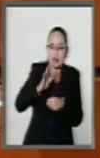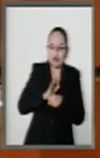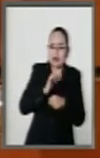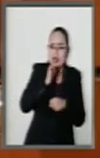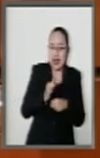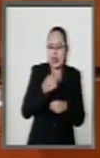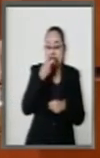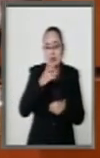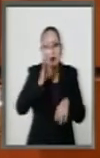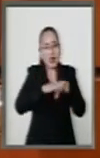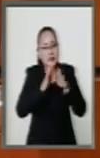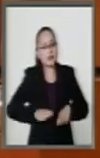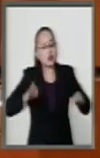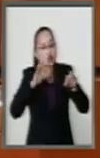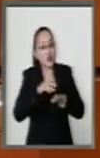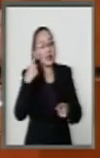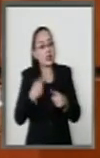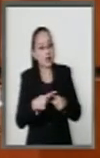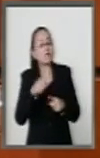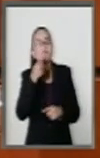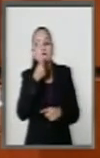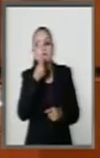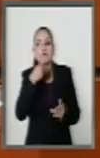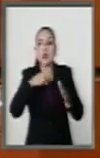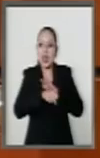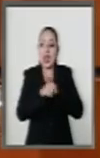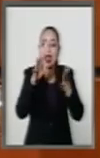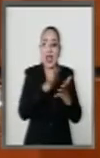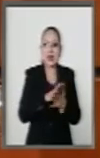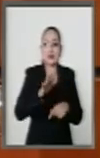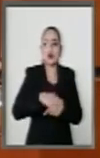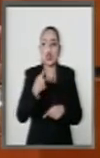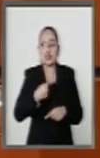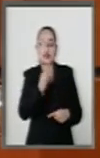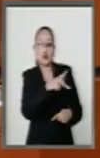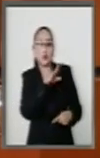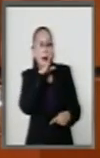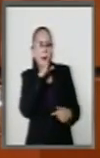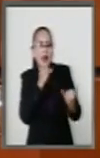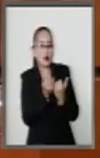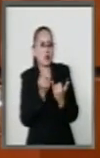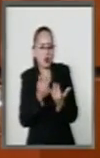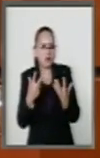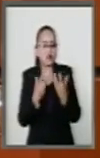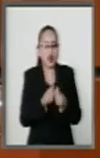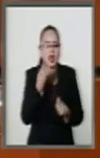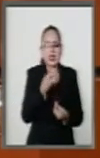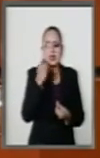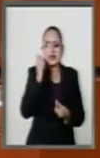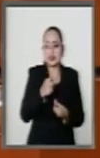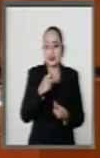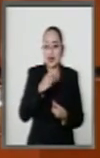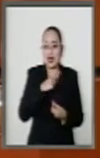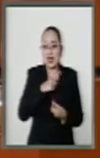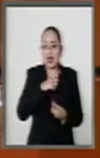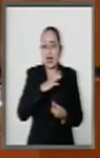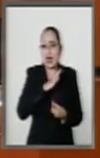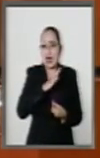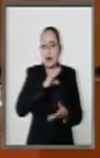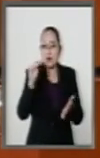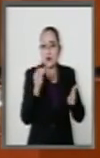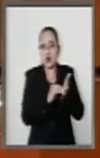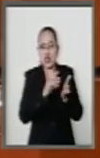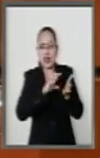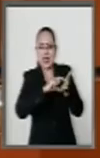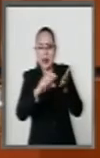es un niño que está en la cárcel por circunstancias de la vida, hablaría muy bien de nosotros. ¿Para qué les ponemos que lo más alto